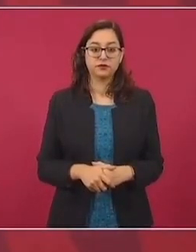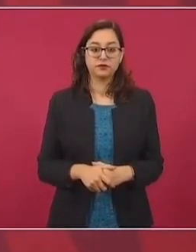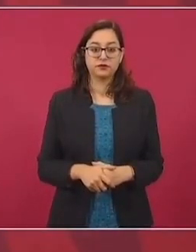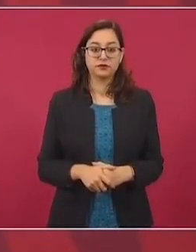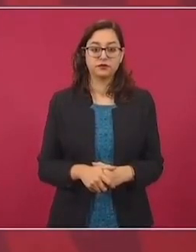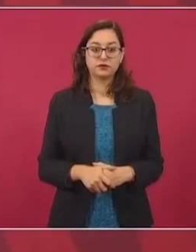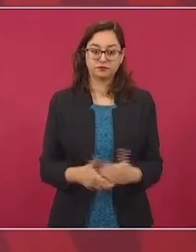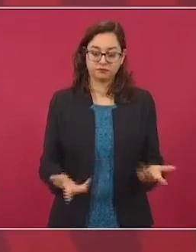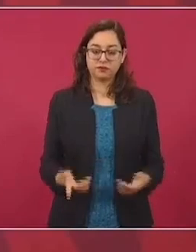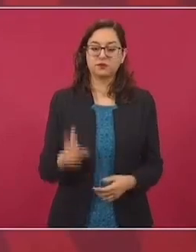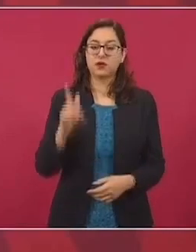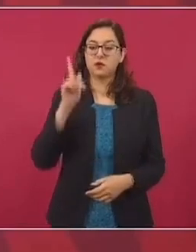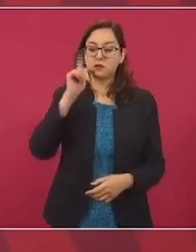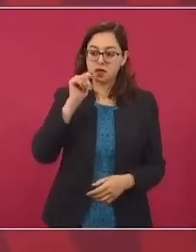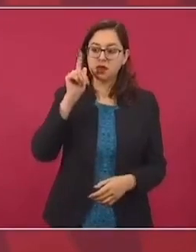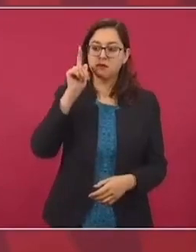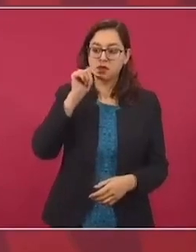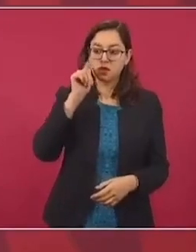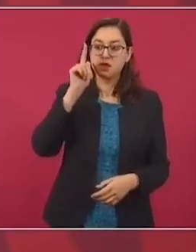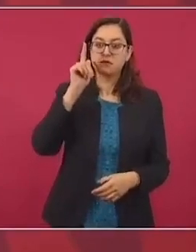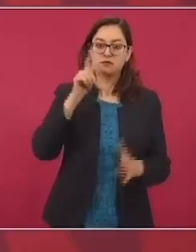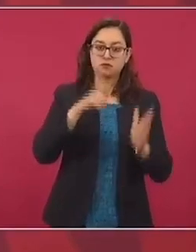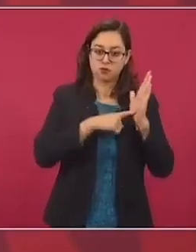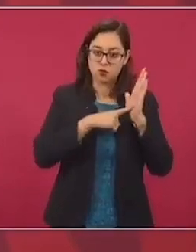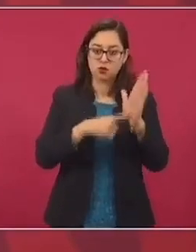Pasado mañana vamos a hablar de ese tema.